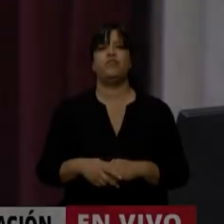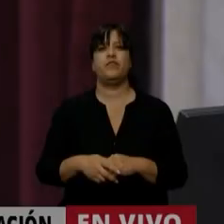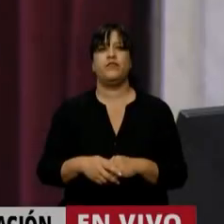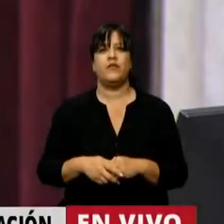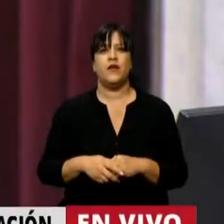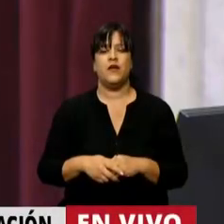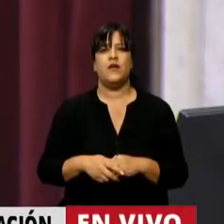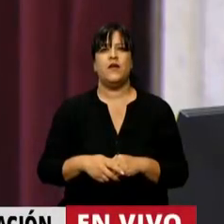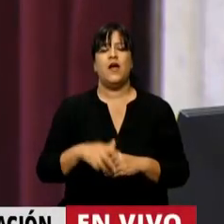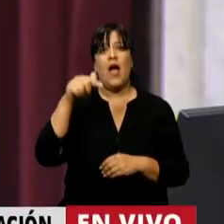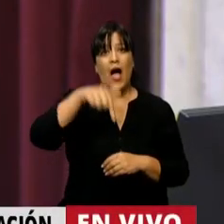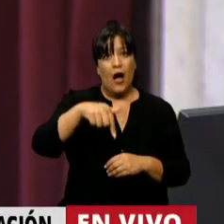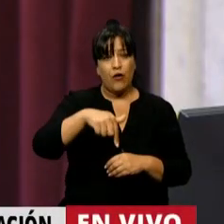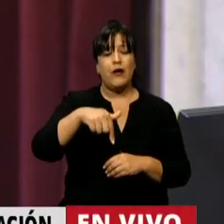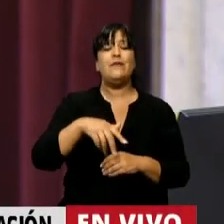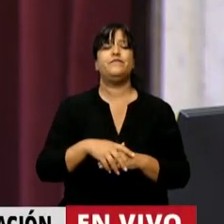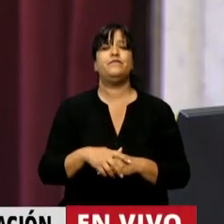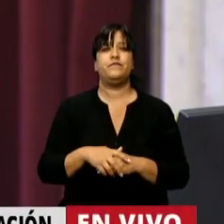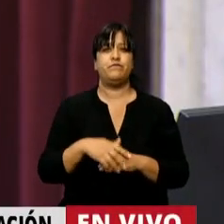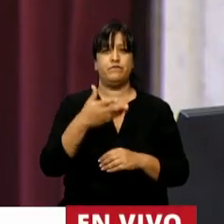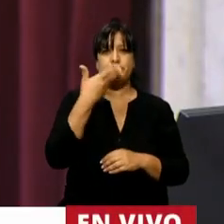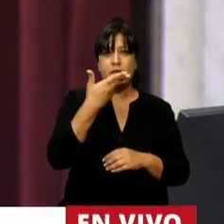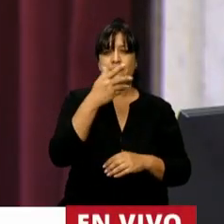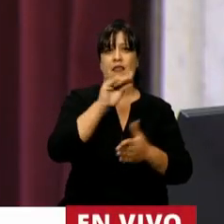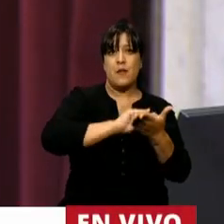Diputado Itaí Hackman en el uso de la palabra.